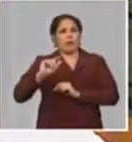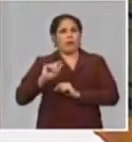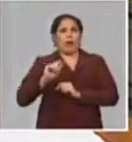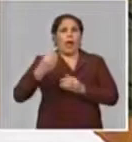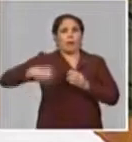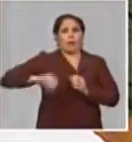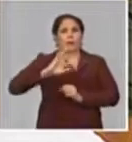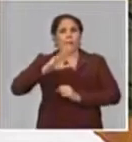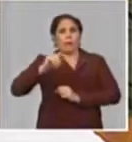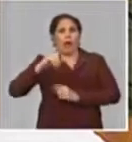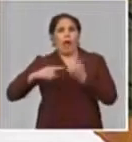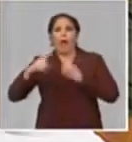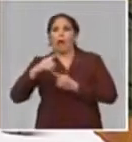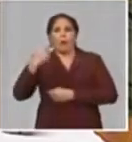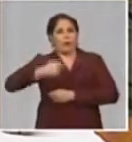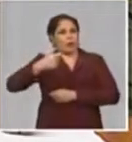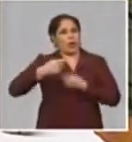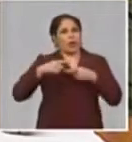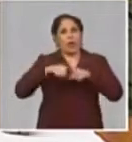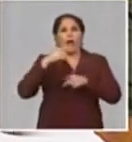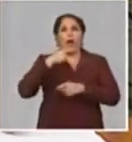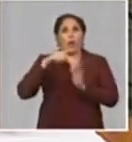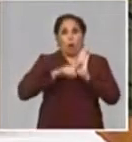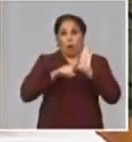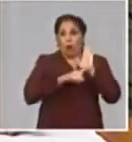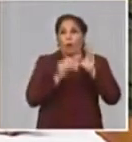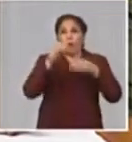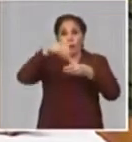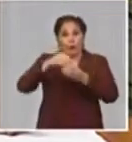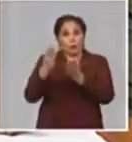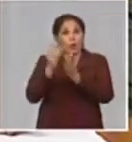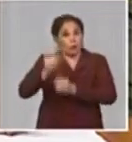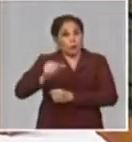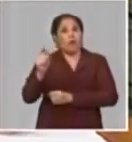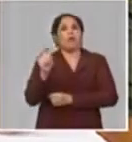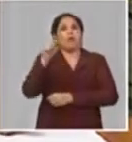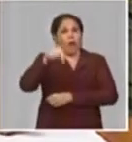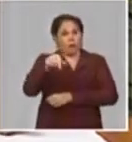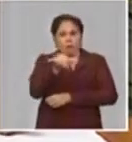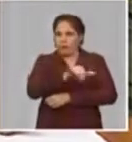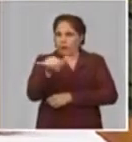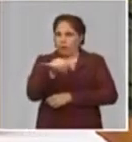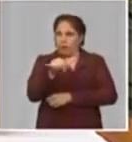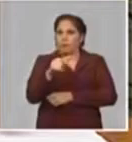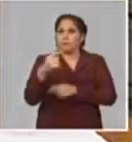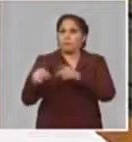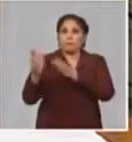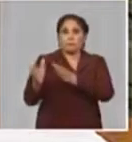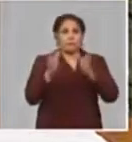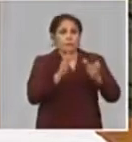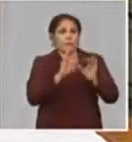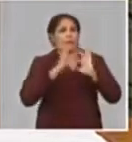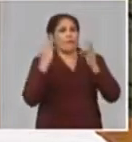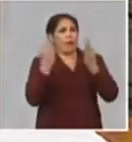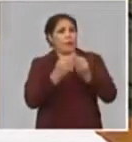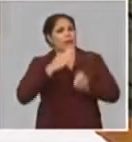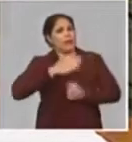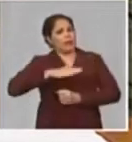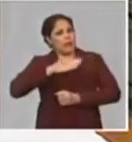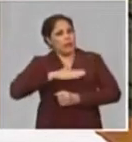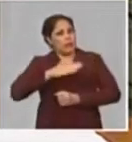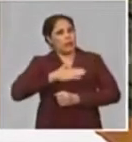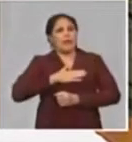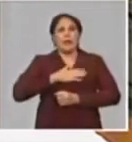Gobierno. En todas las tareas se cuenta con equipamientos necesarios y se están tomando las medidas para nuestros estudiantes, para que también la familia esté tranquila